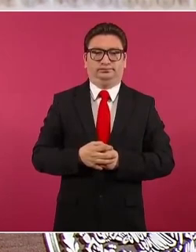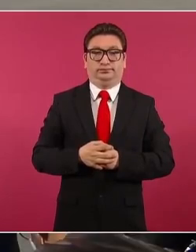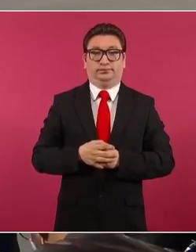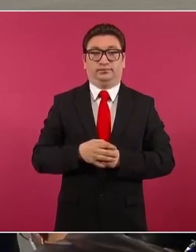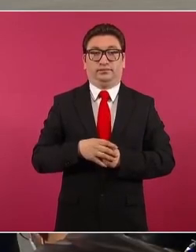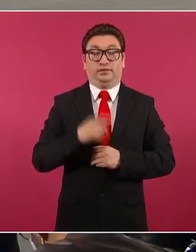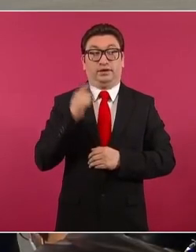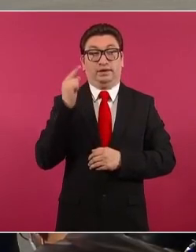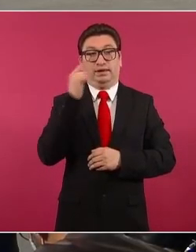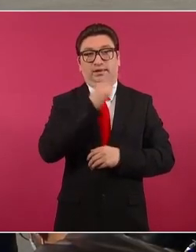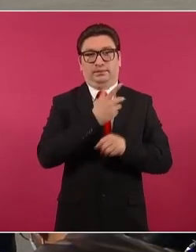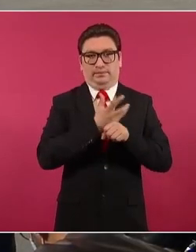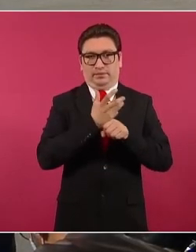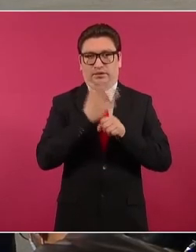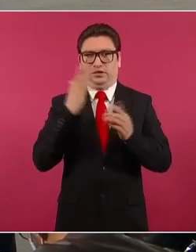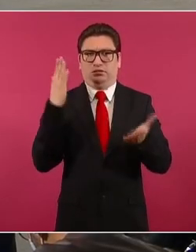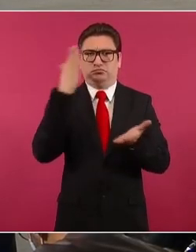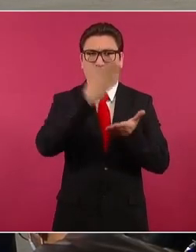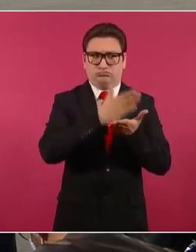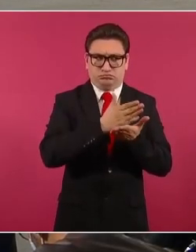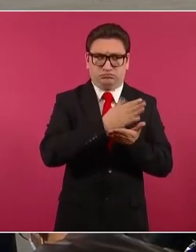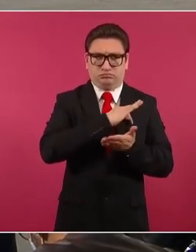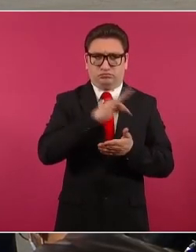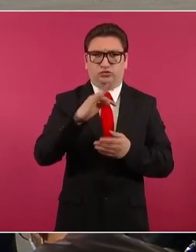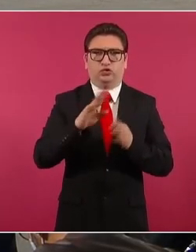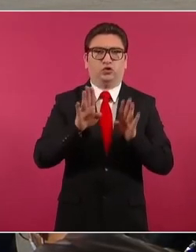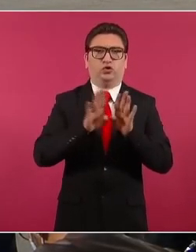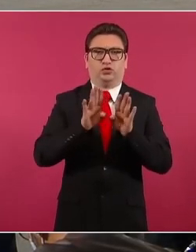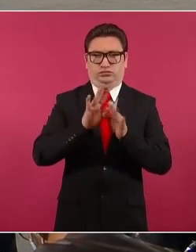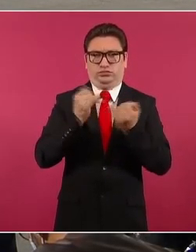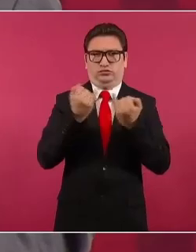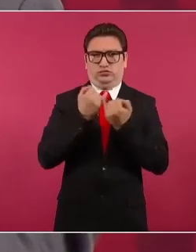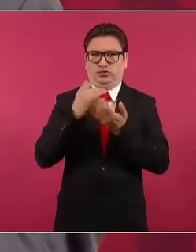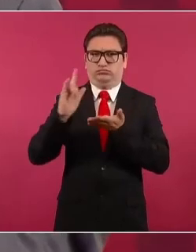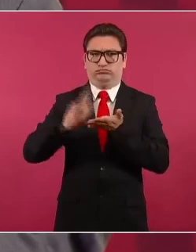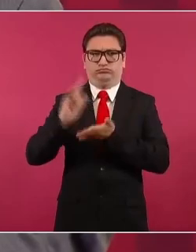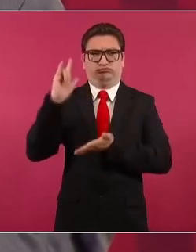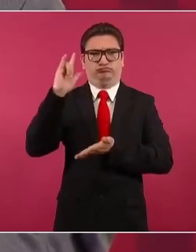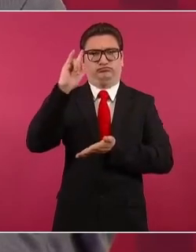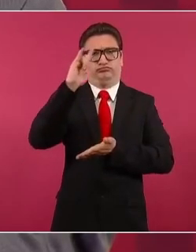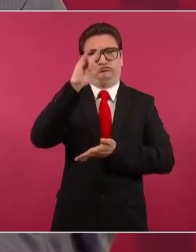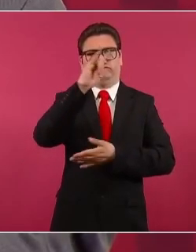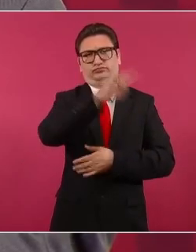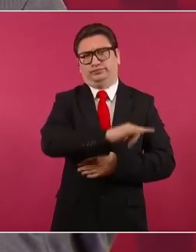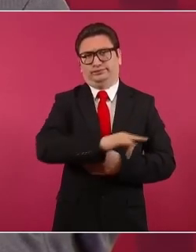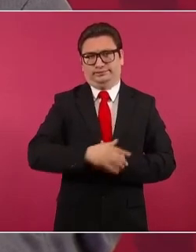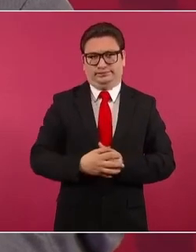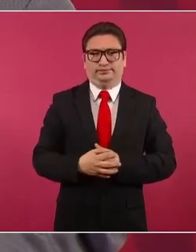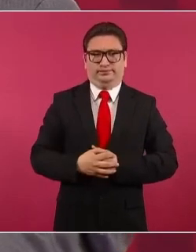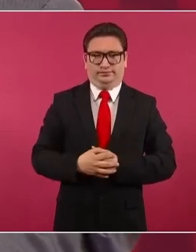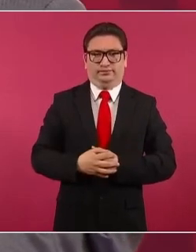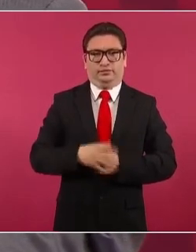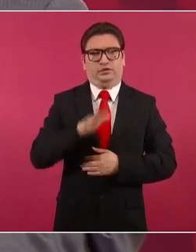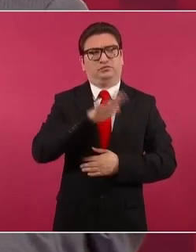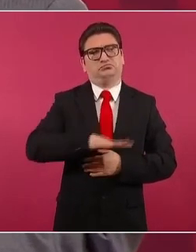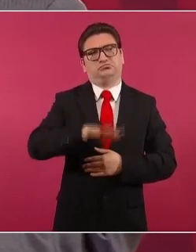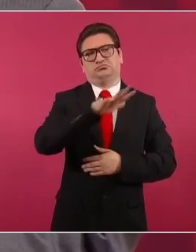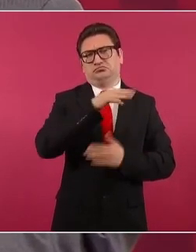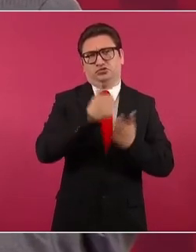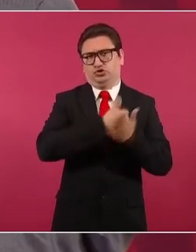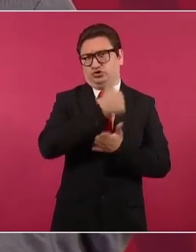por vía aérea a las ciudades